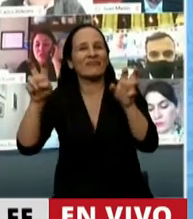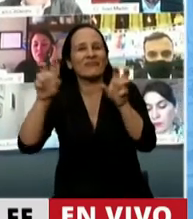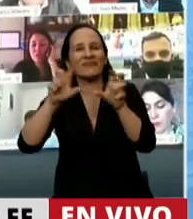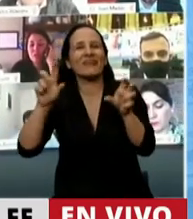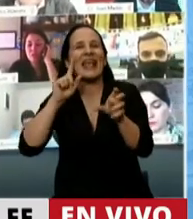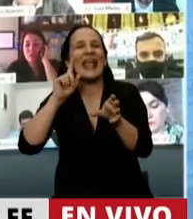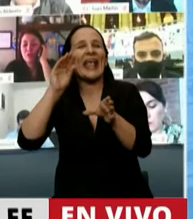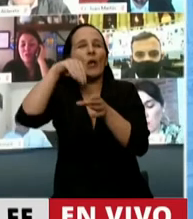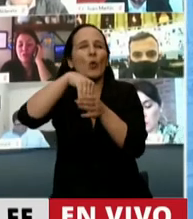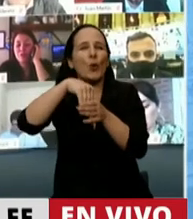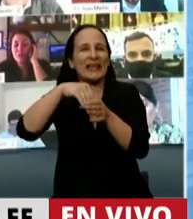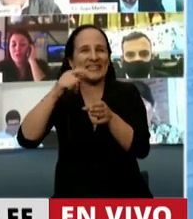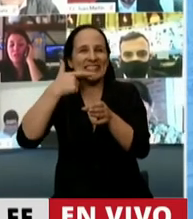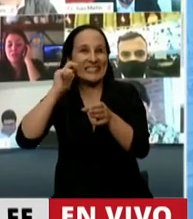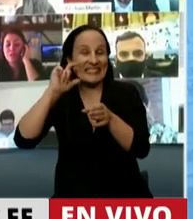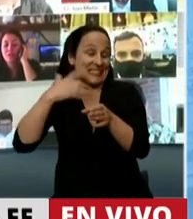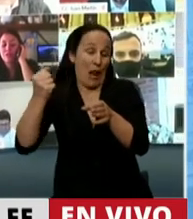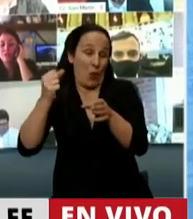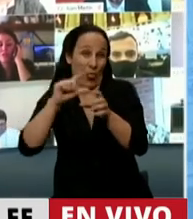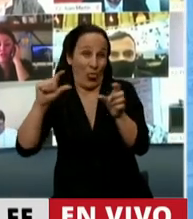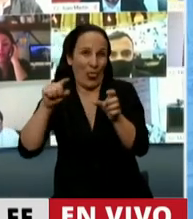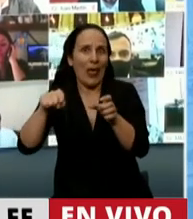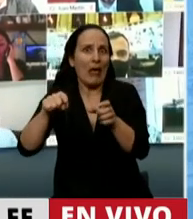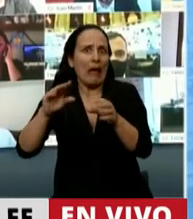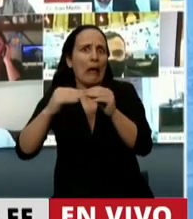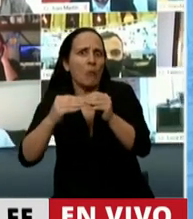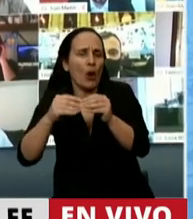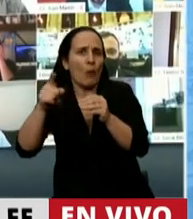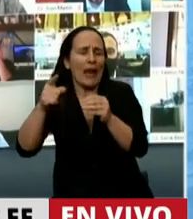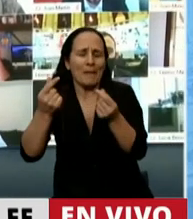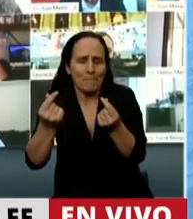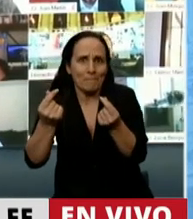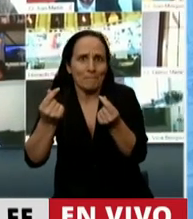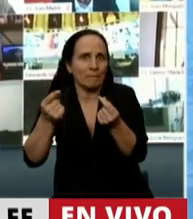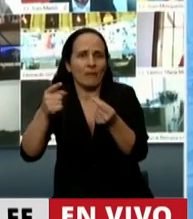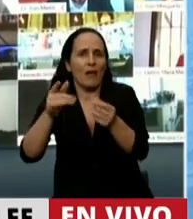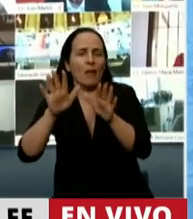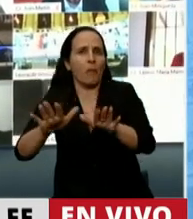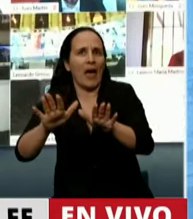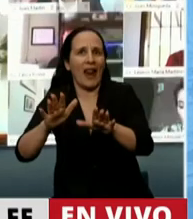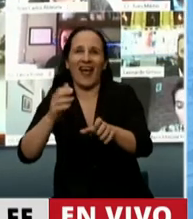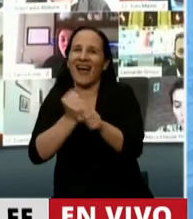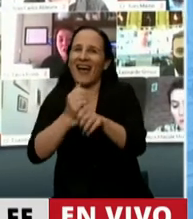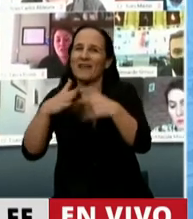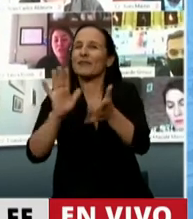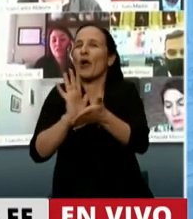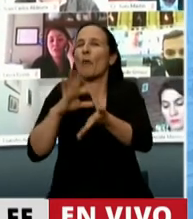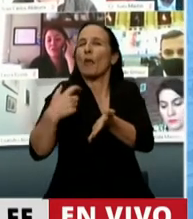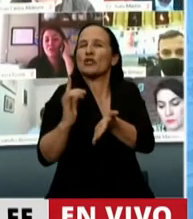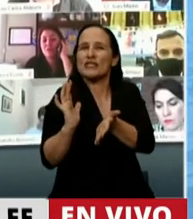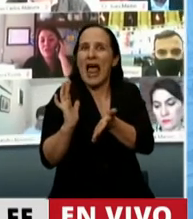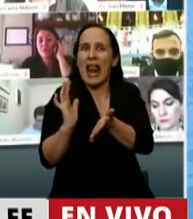obra social federal, está paralizada por problemas de recursos económicos y no pueden ellos